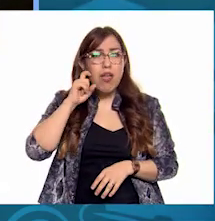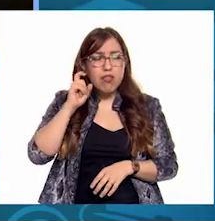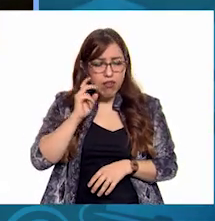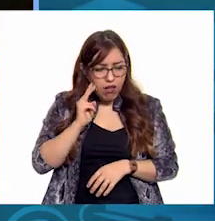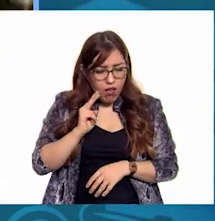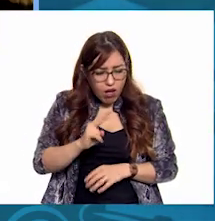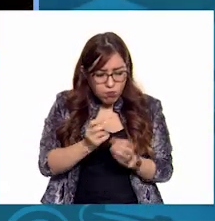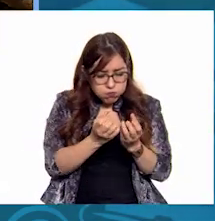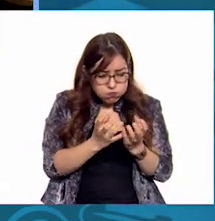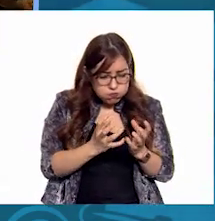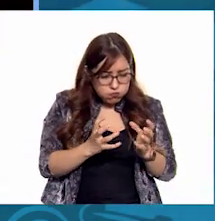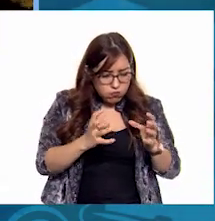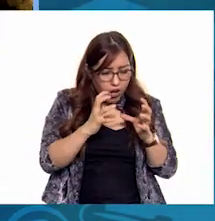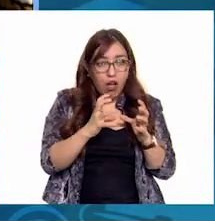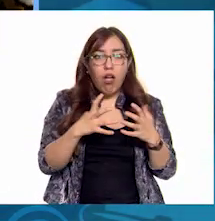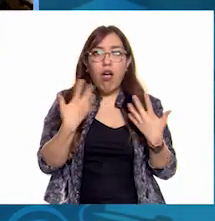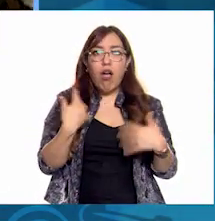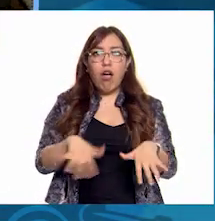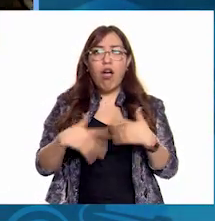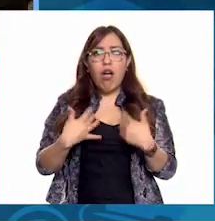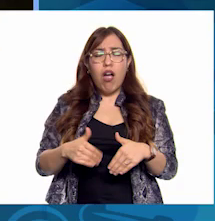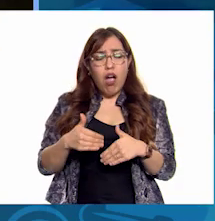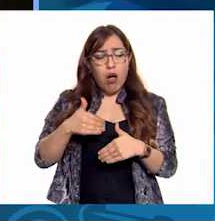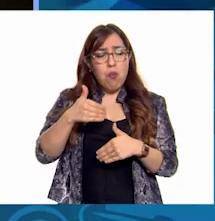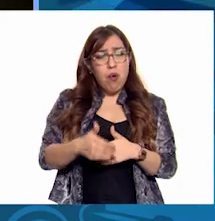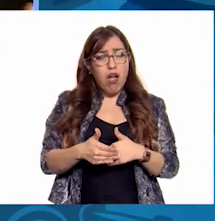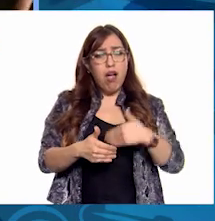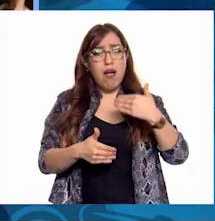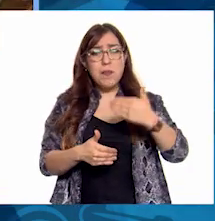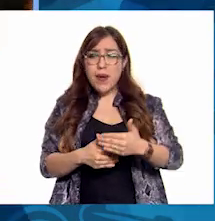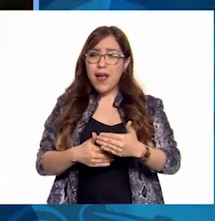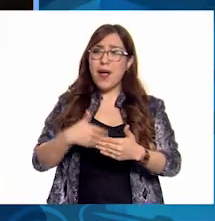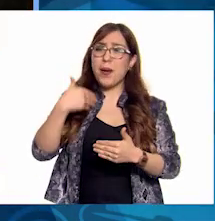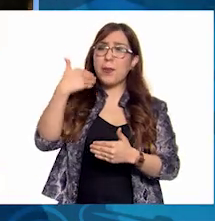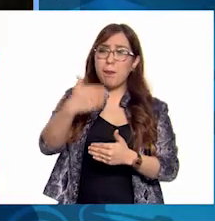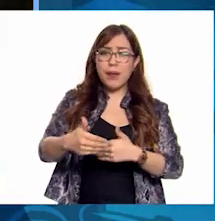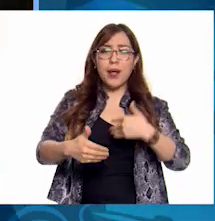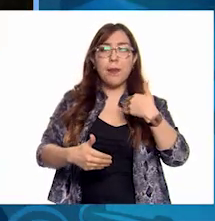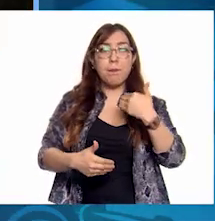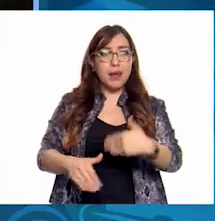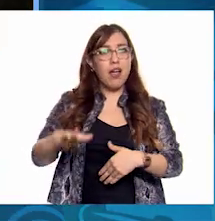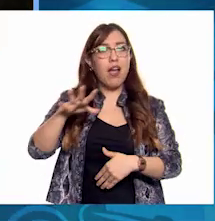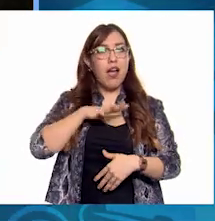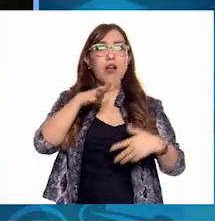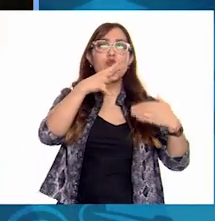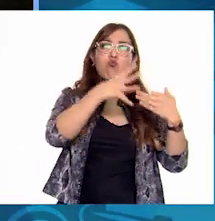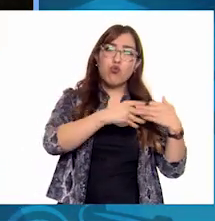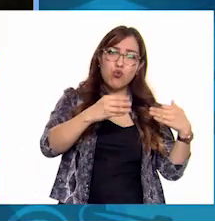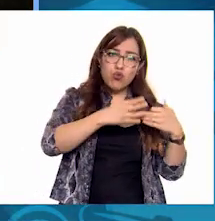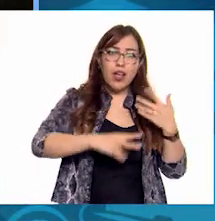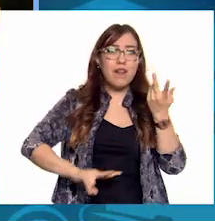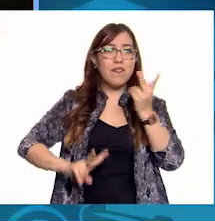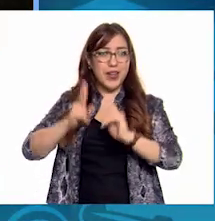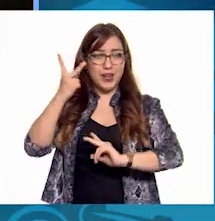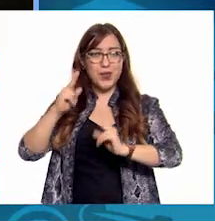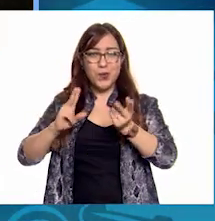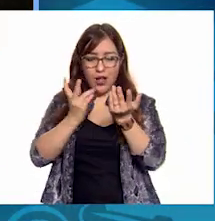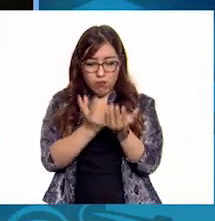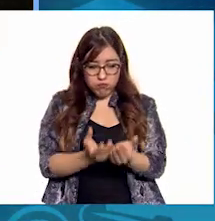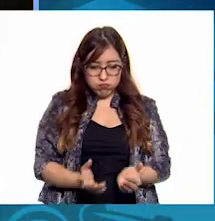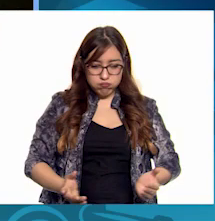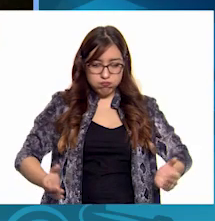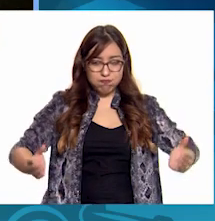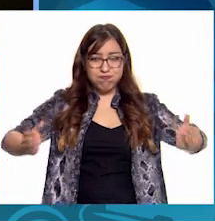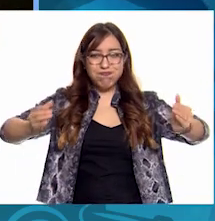tiempo Todas las semanas Podían recoger Una cesta de frutas y verduras Sin embargo